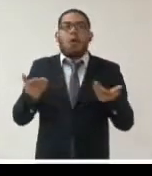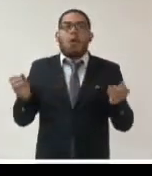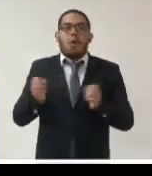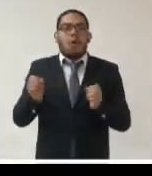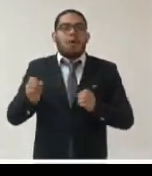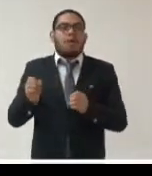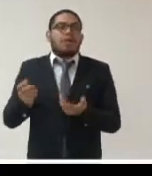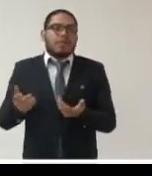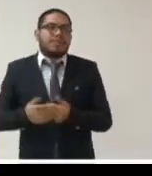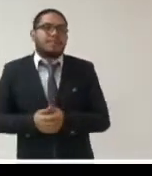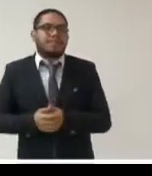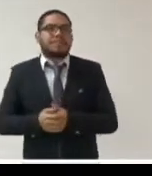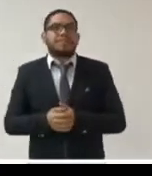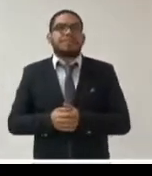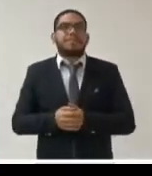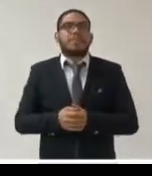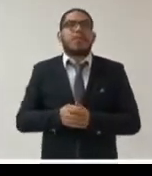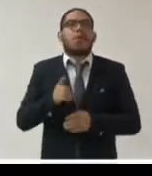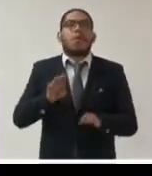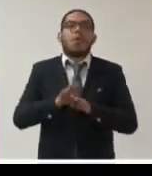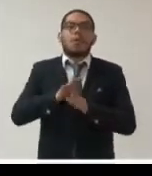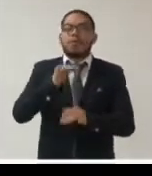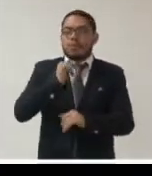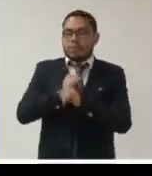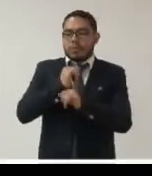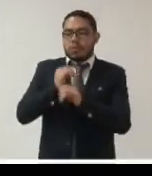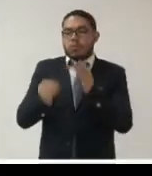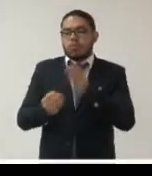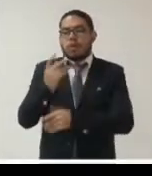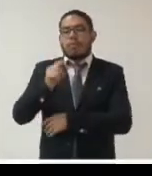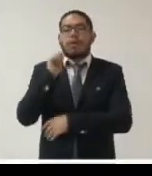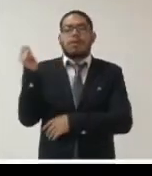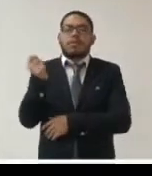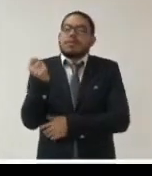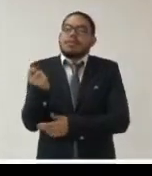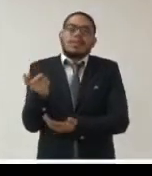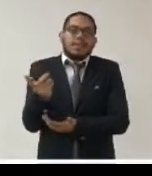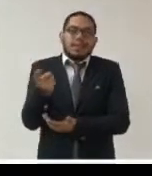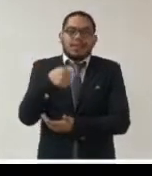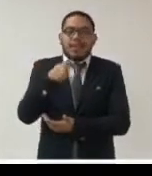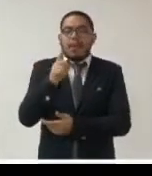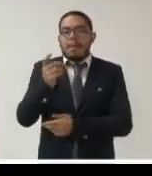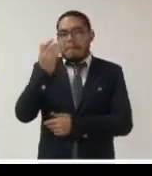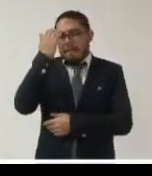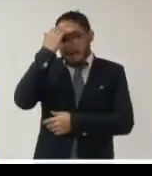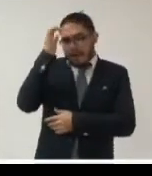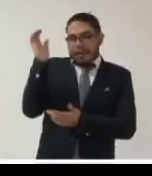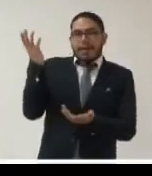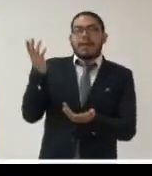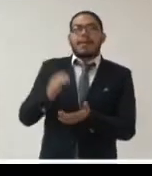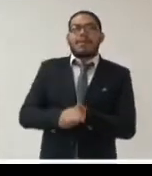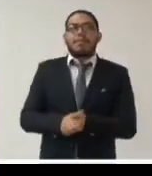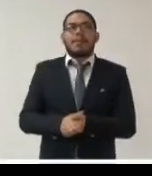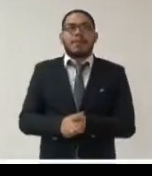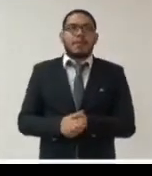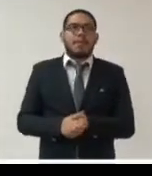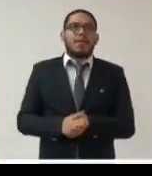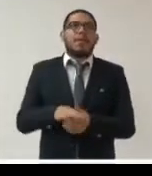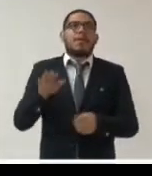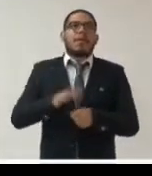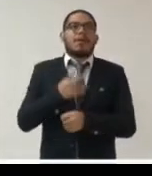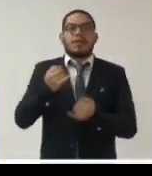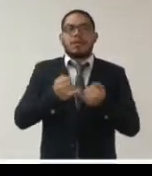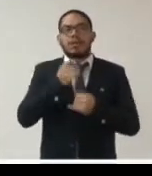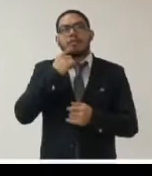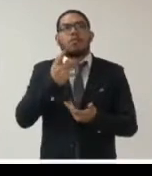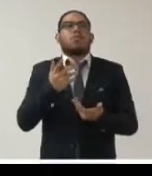estos mecanismos virtuales de información de ahí que se haya recomendado también poder tener módulos de